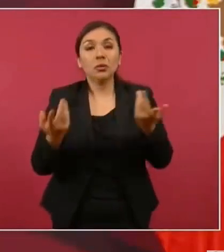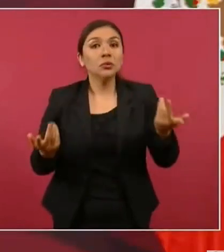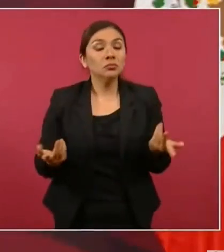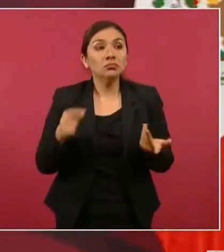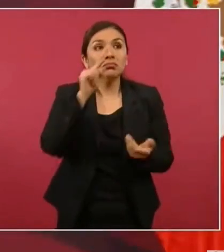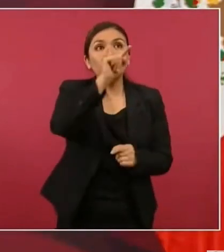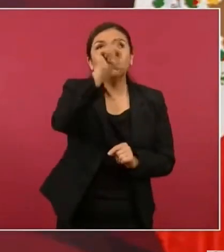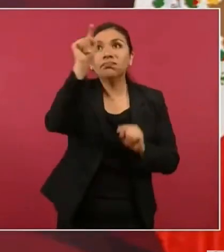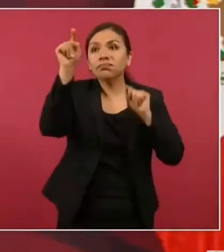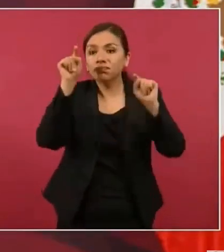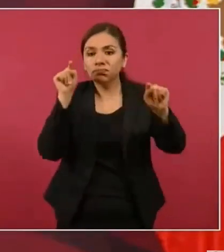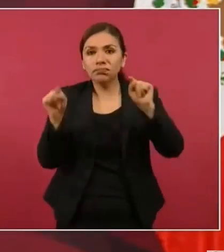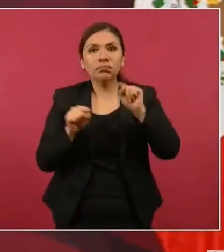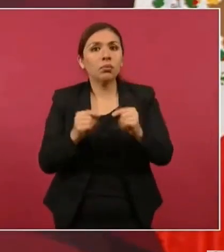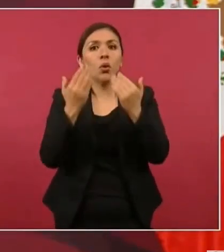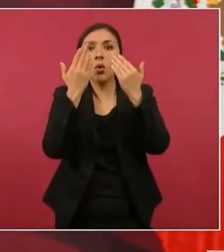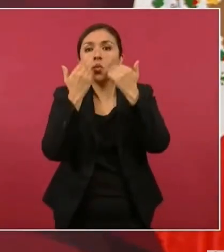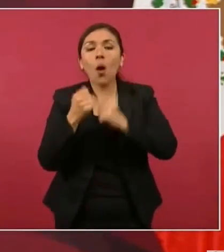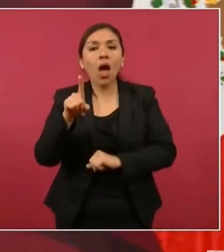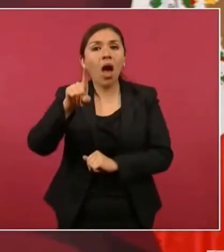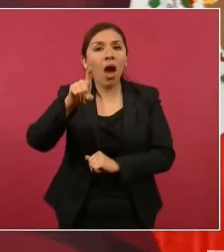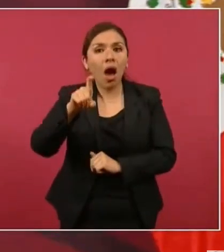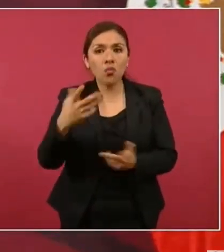tiene agua suficiente